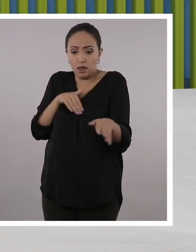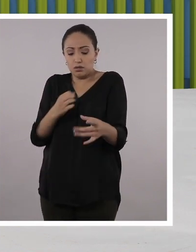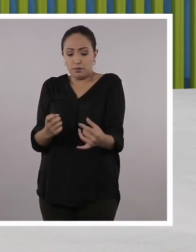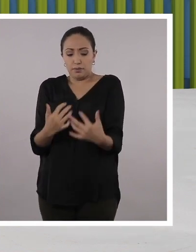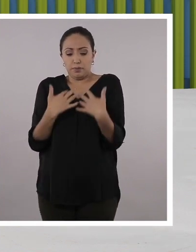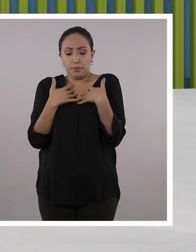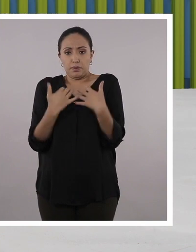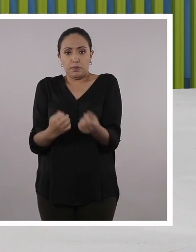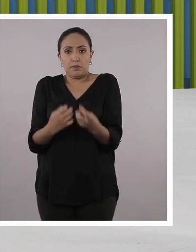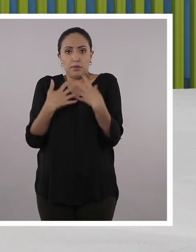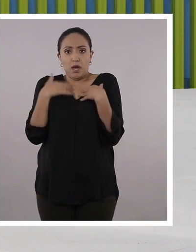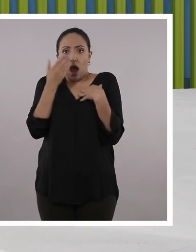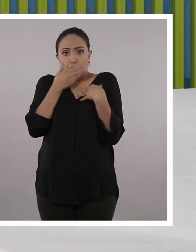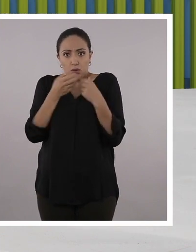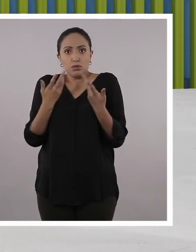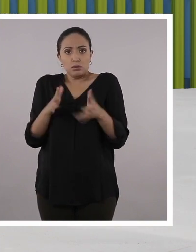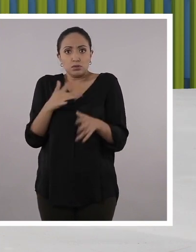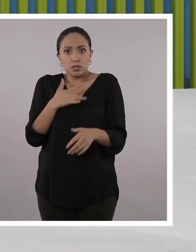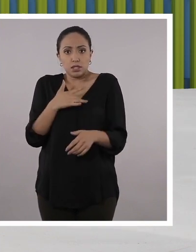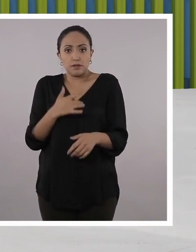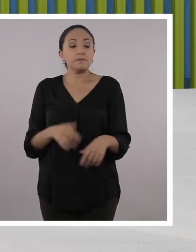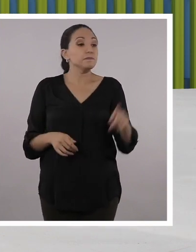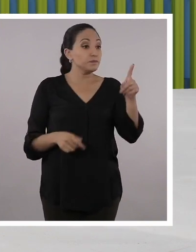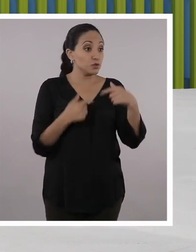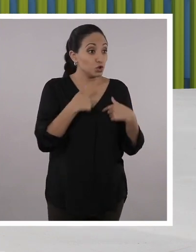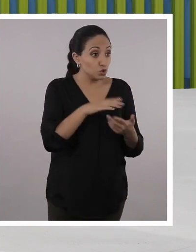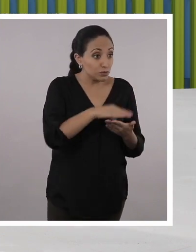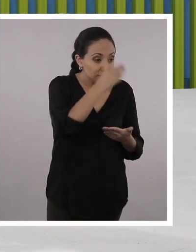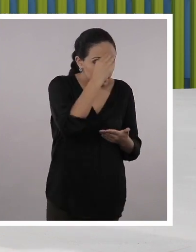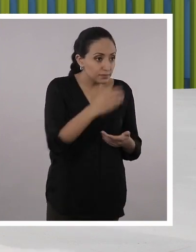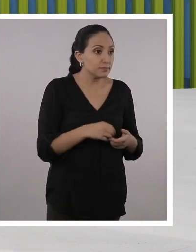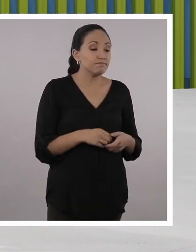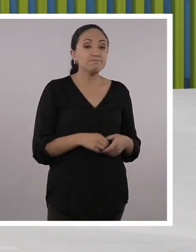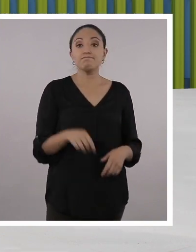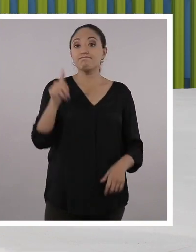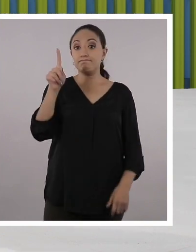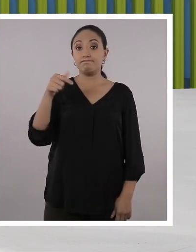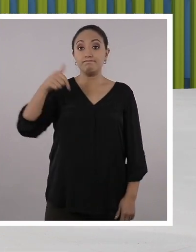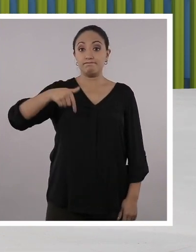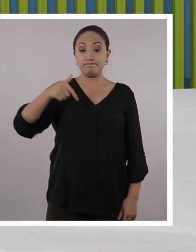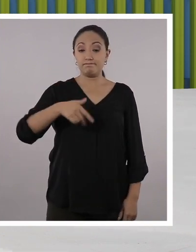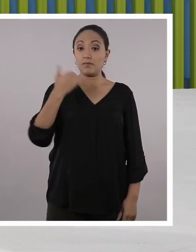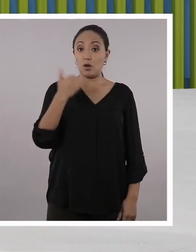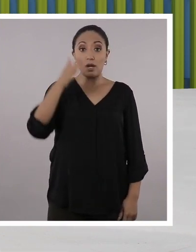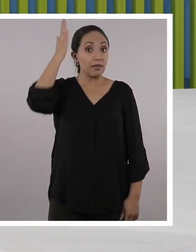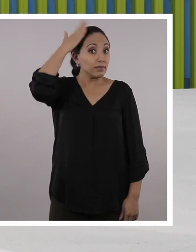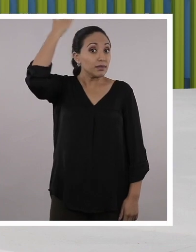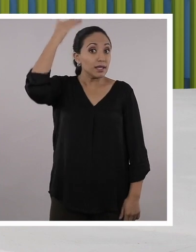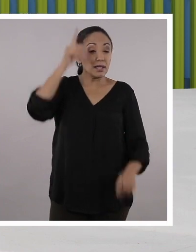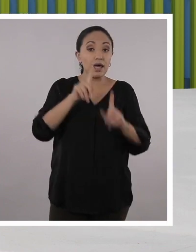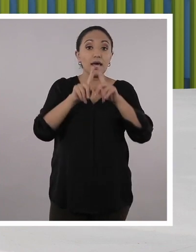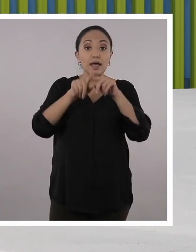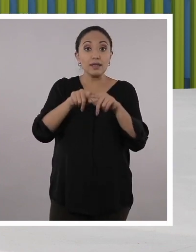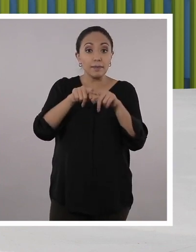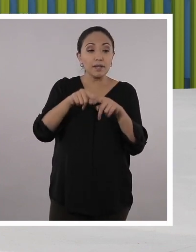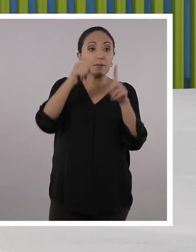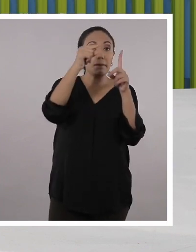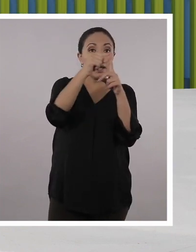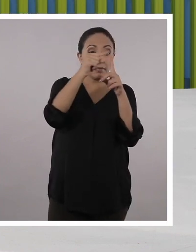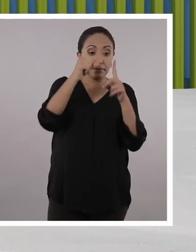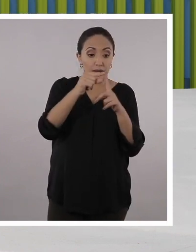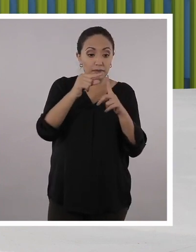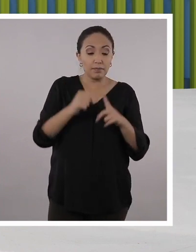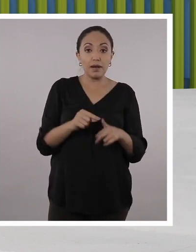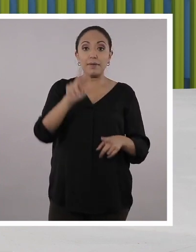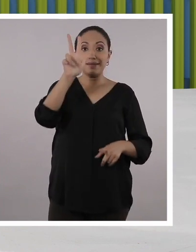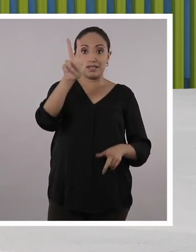sino que ya te alejas y sientes, ¿no? Muy bien, Santi. Bueno, ¿te cuento qué aprendí yo? Cuéntenos, profe. Aprendí que según la sílaba tónica, las palabras se